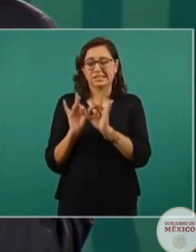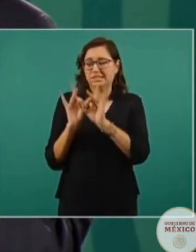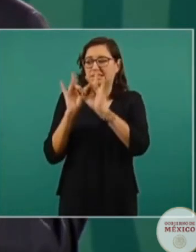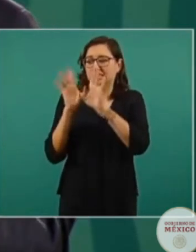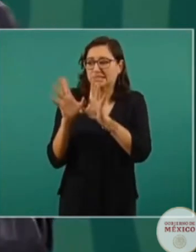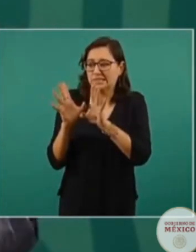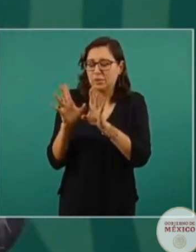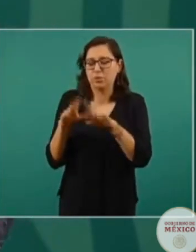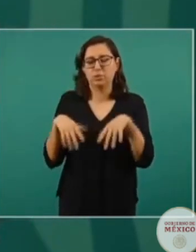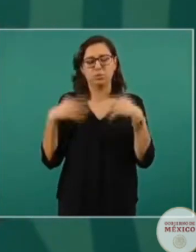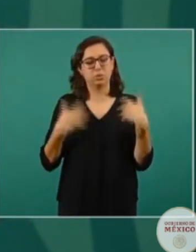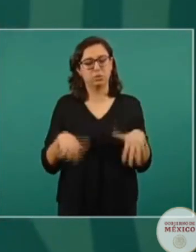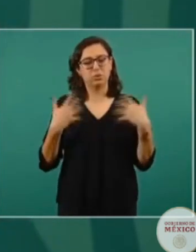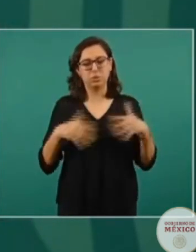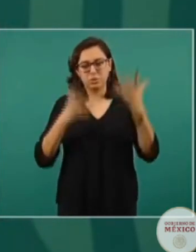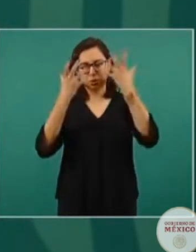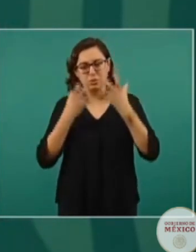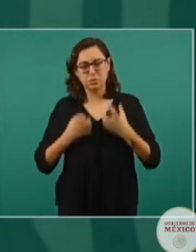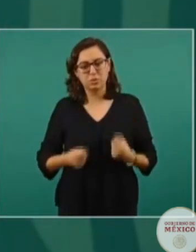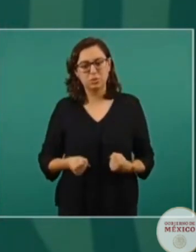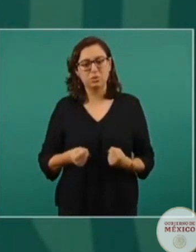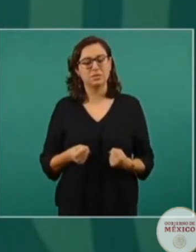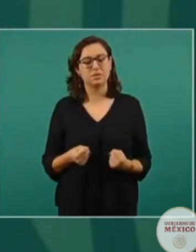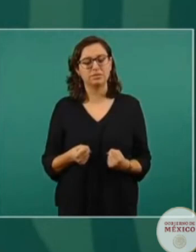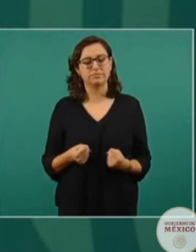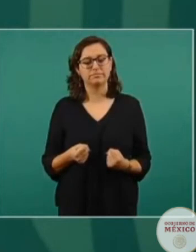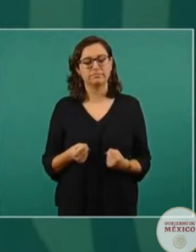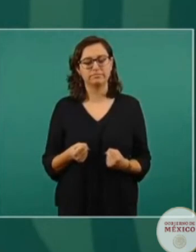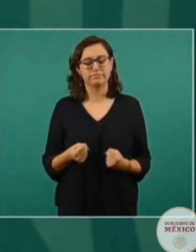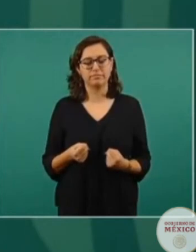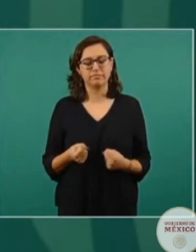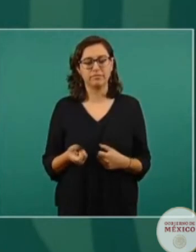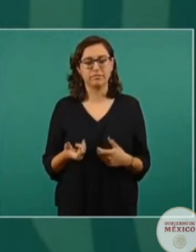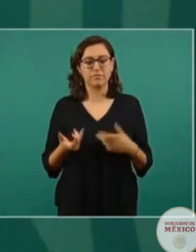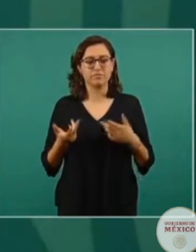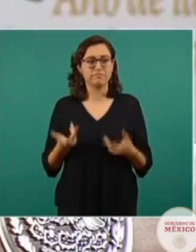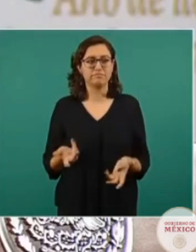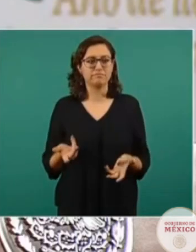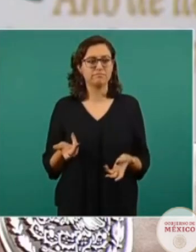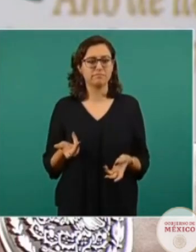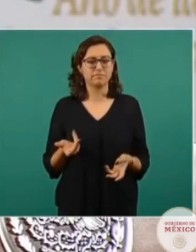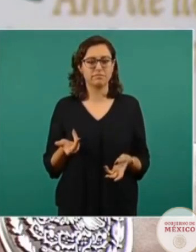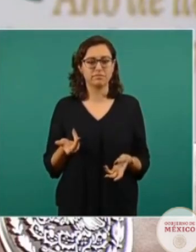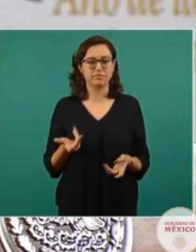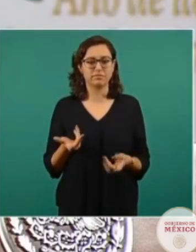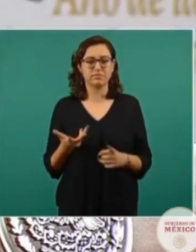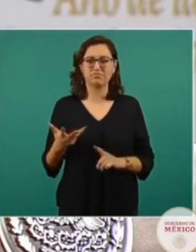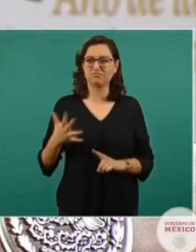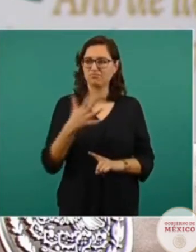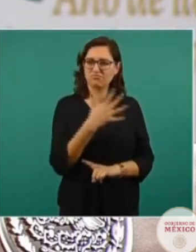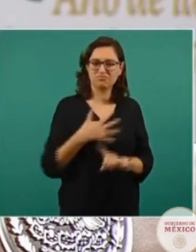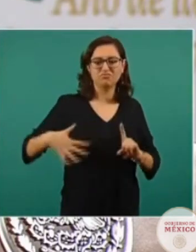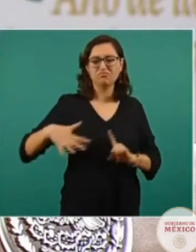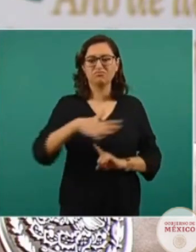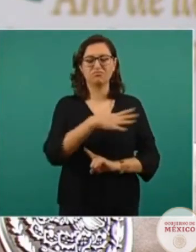se da en medio del